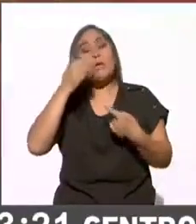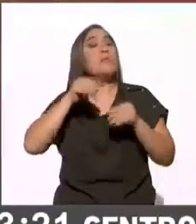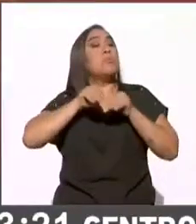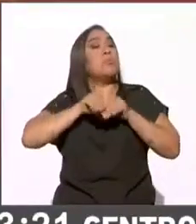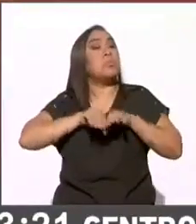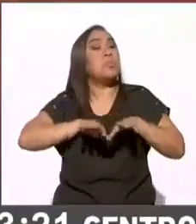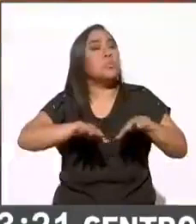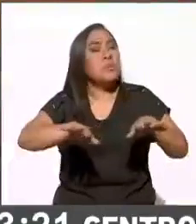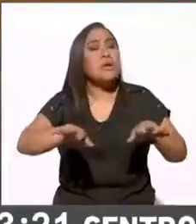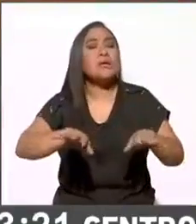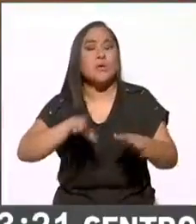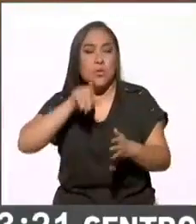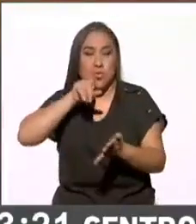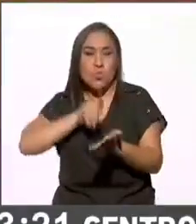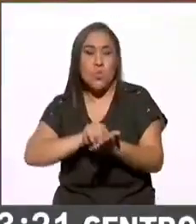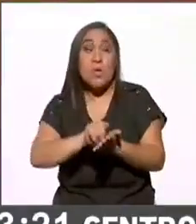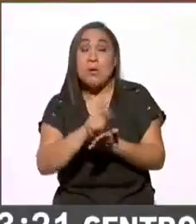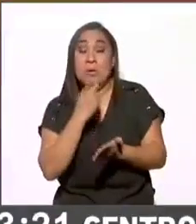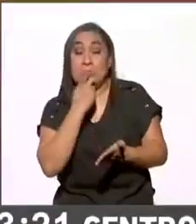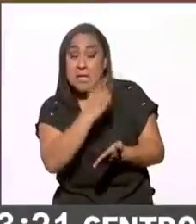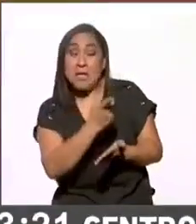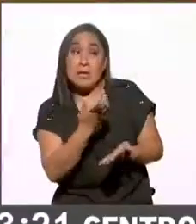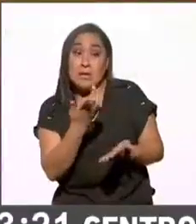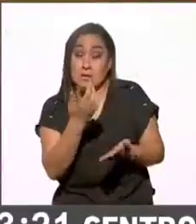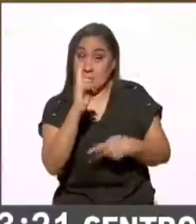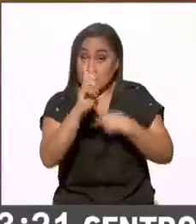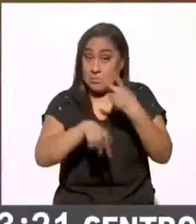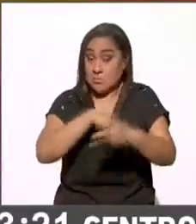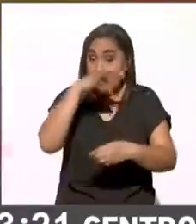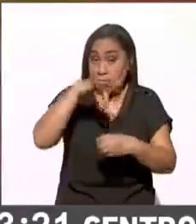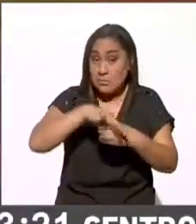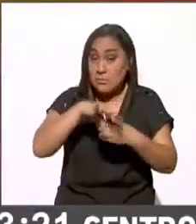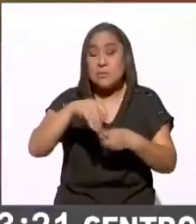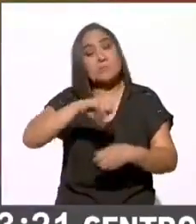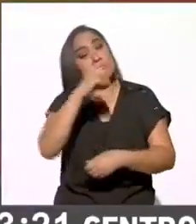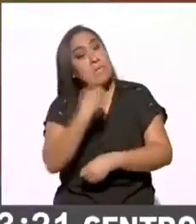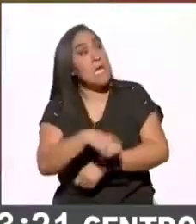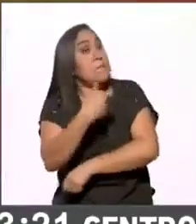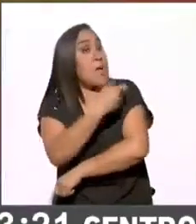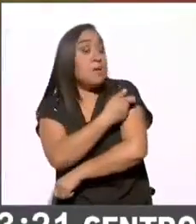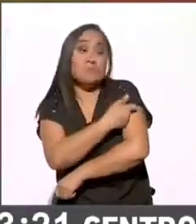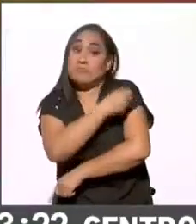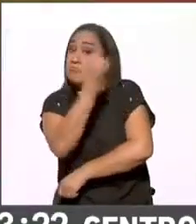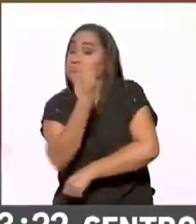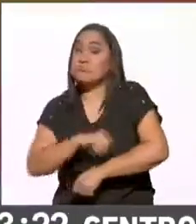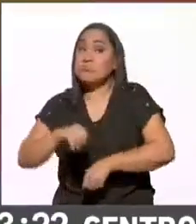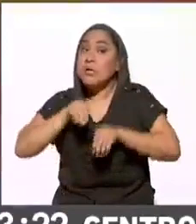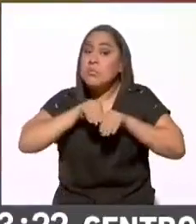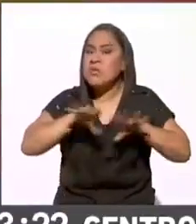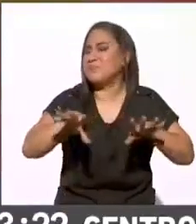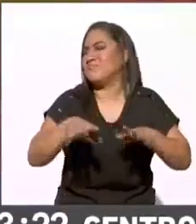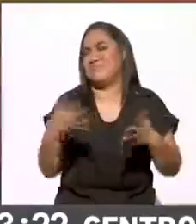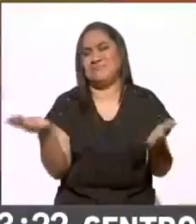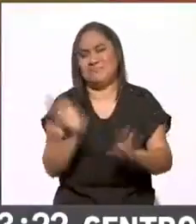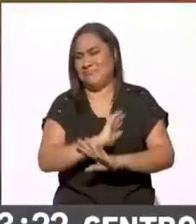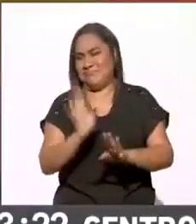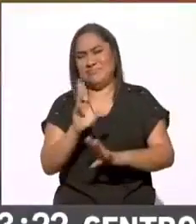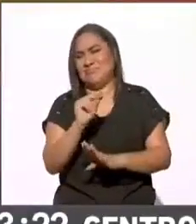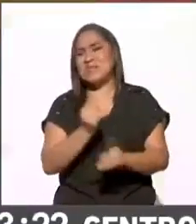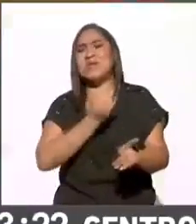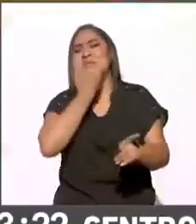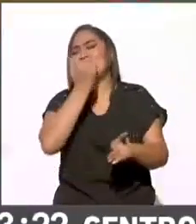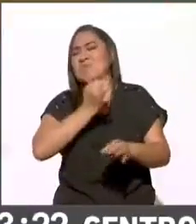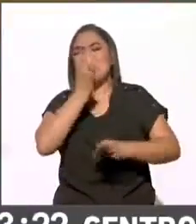bastante por Twitter, que hablaba de que para acudir a votar era necesario estar vacunado contra el COVID-19, la cual fue desmentida oportunamente.